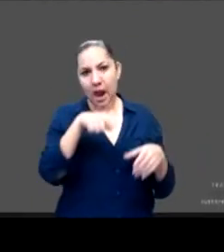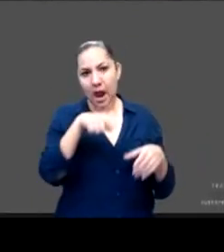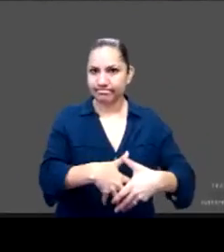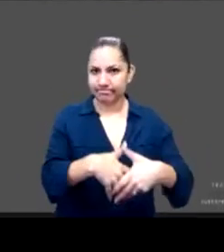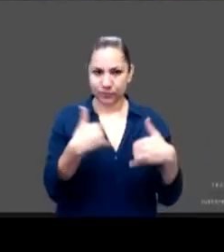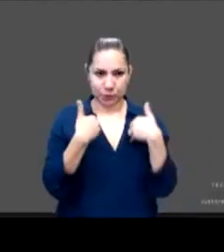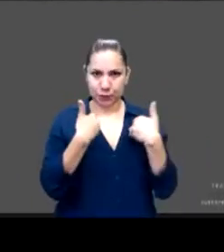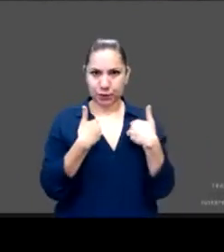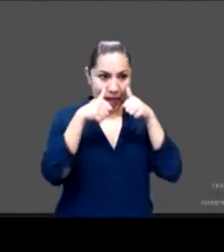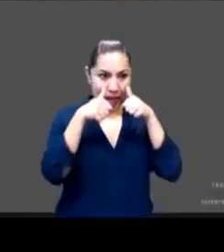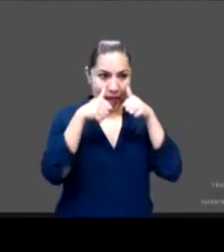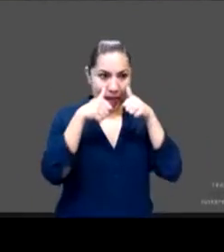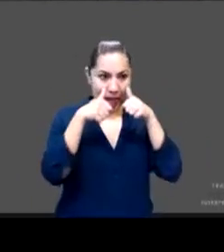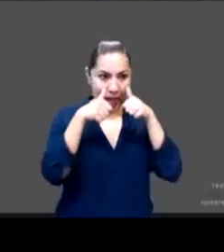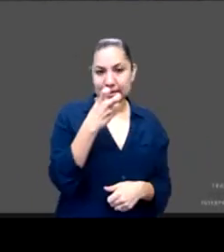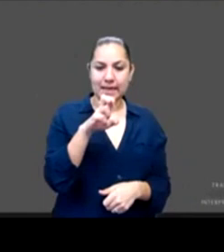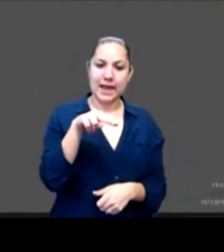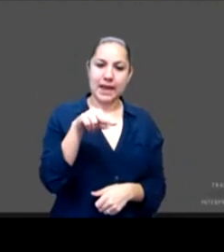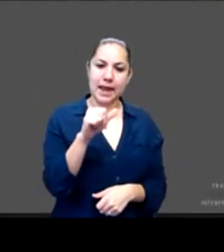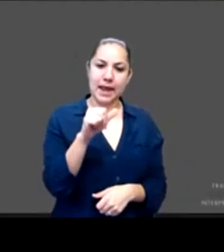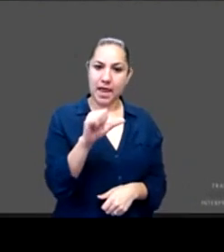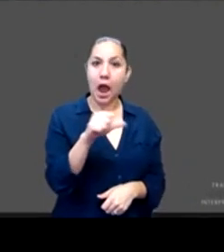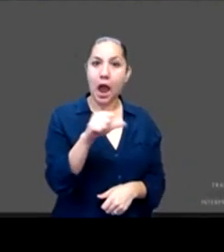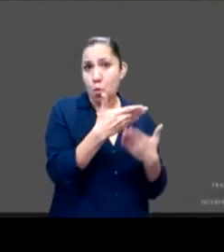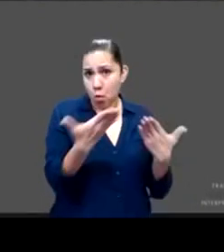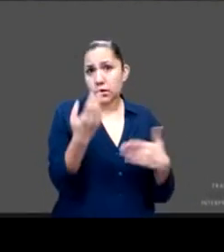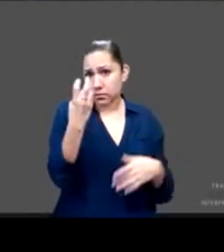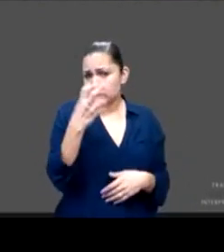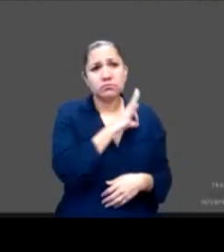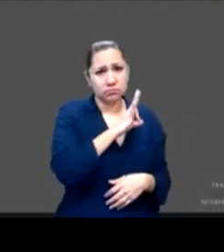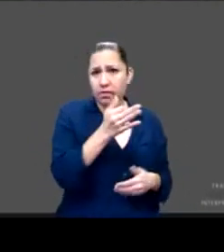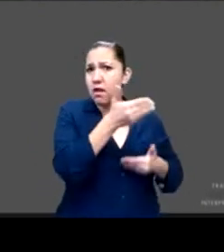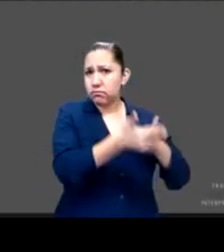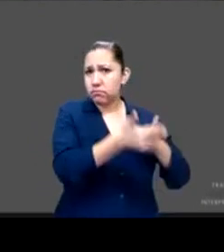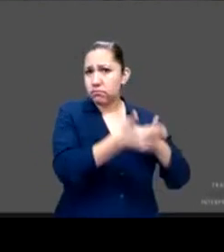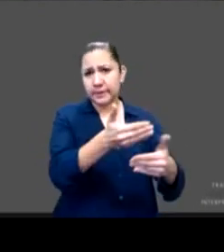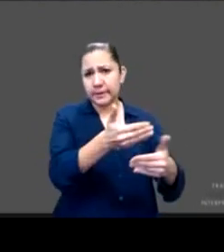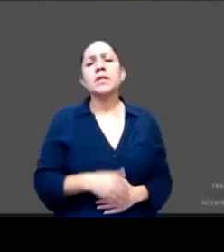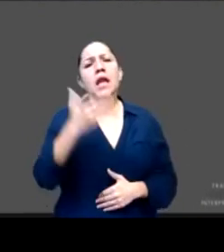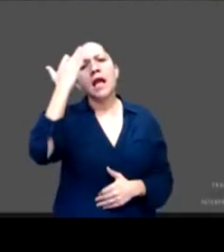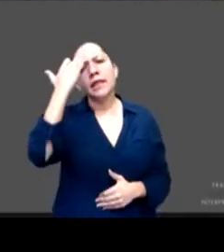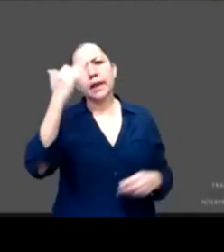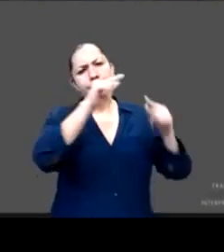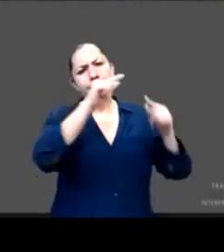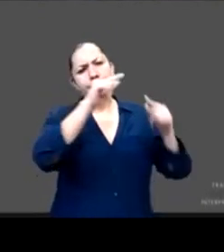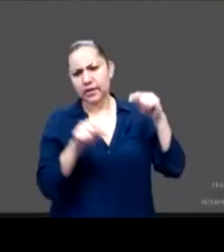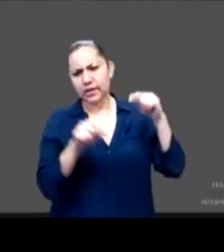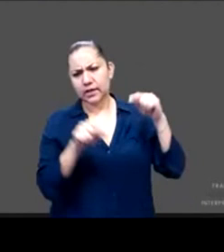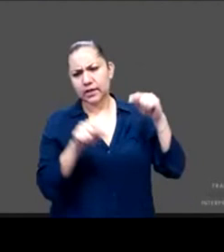implementar la NAPEA. El nivel nacional genera políticas públicas, define marcos normativos,